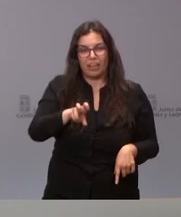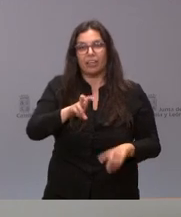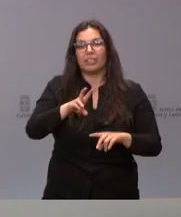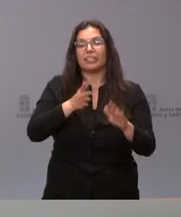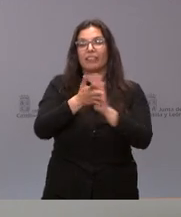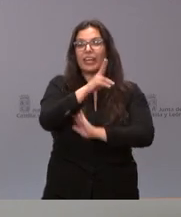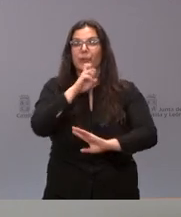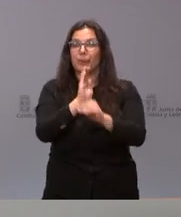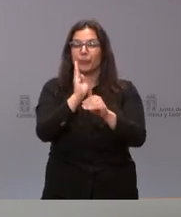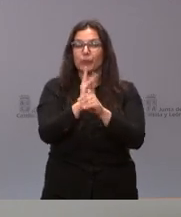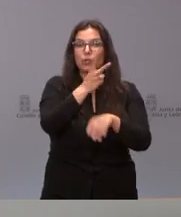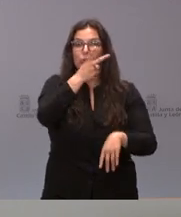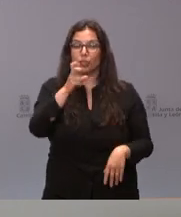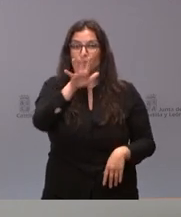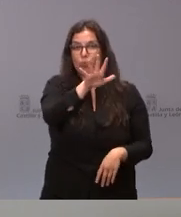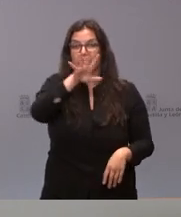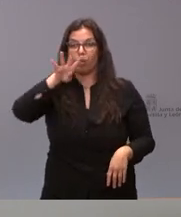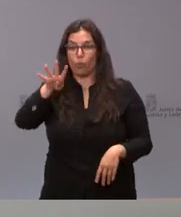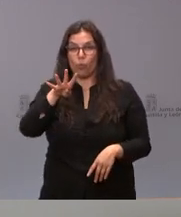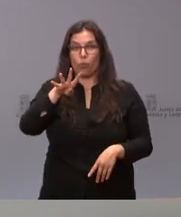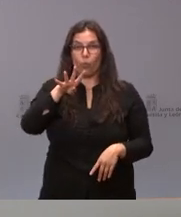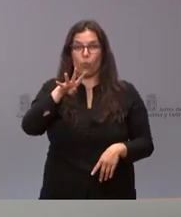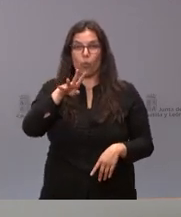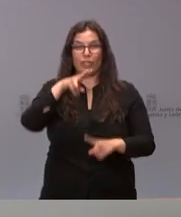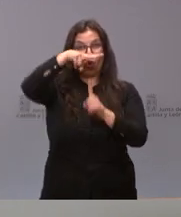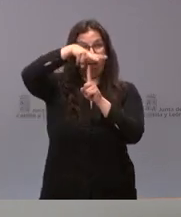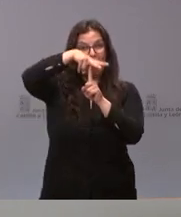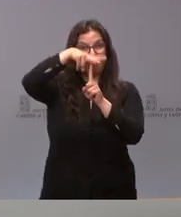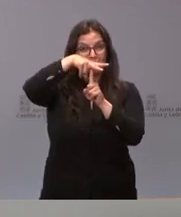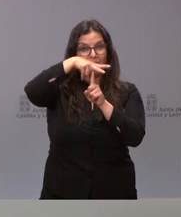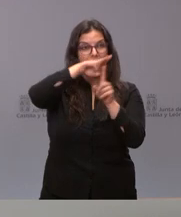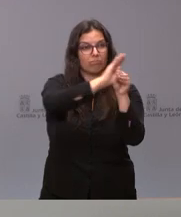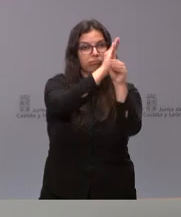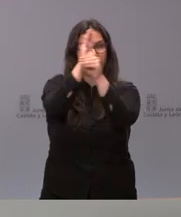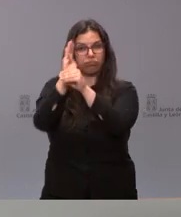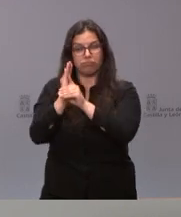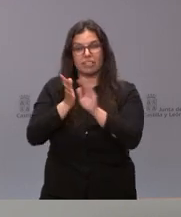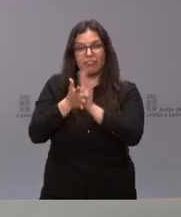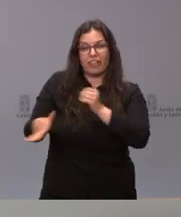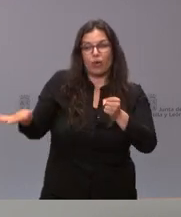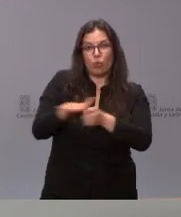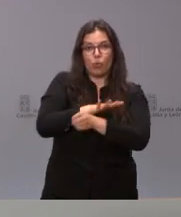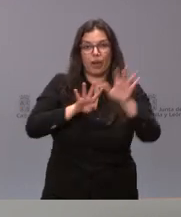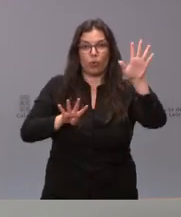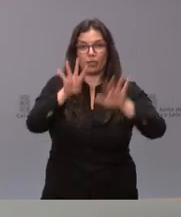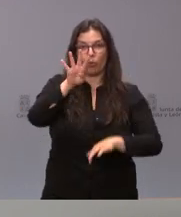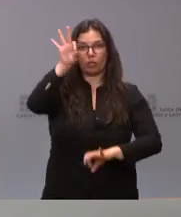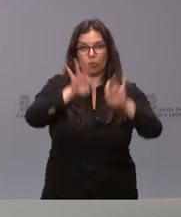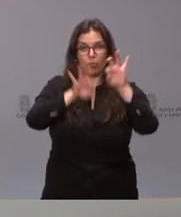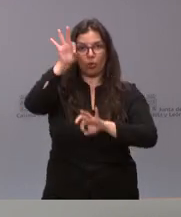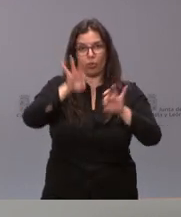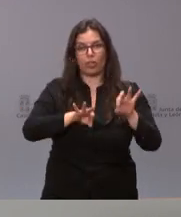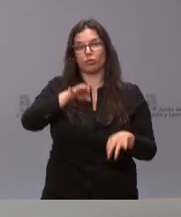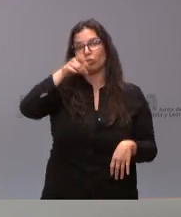centros emisores que nos va a permitir alcanzar una cobertura del 94% de la población de Castilla y León.